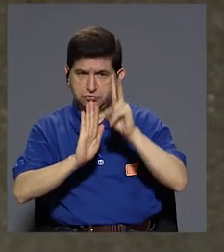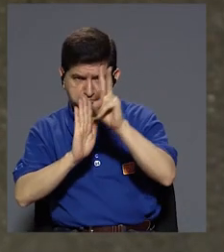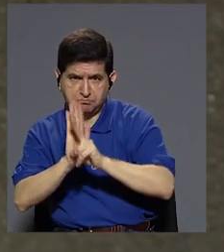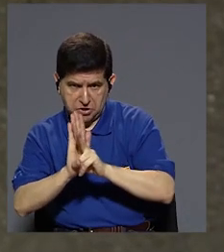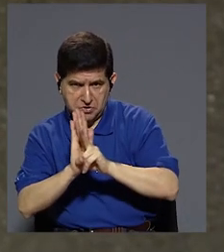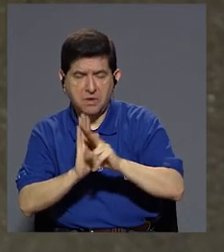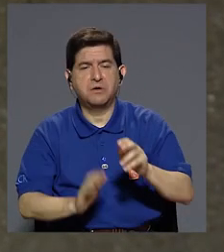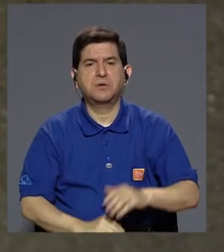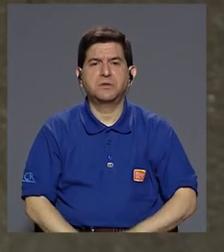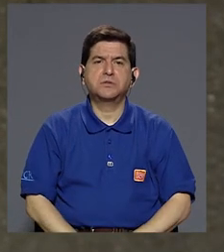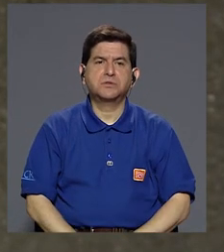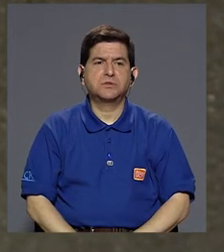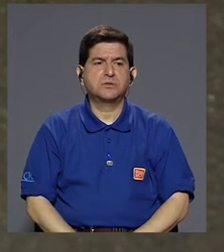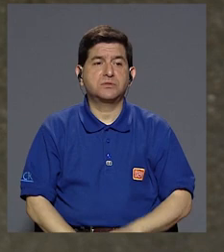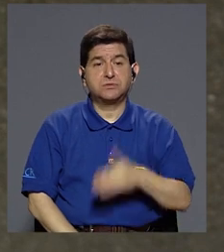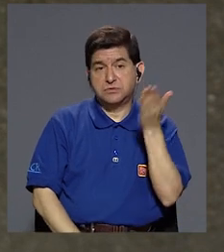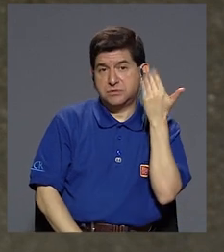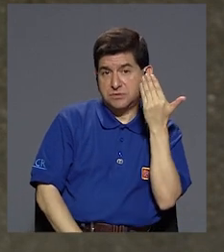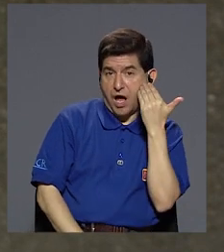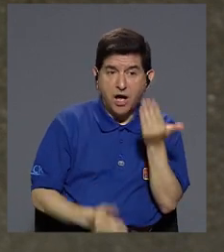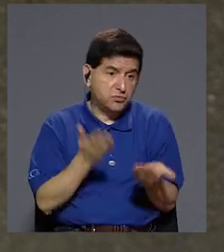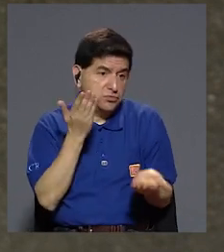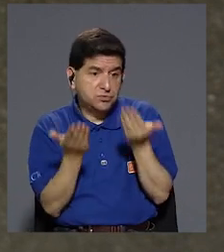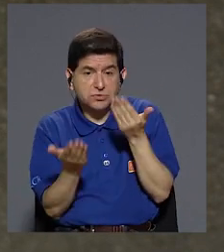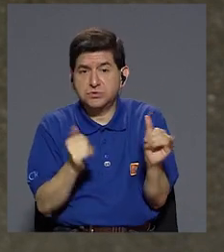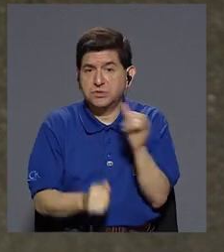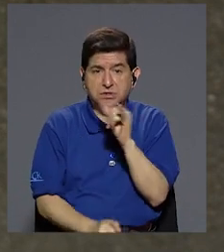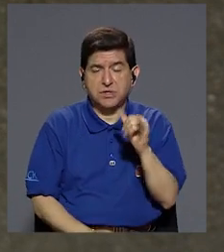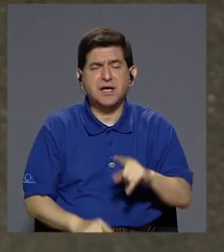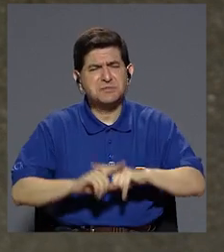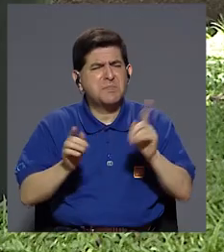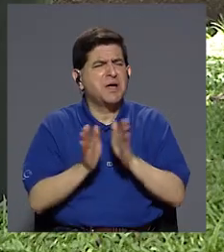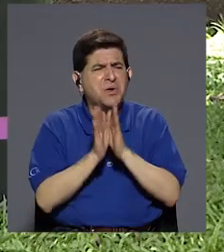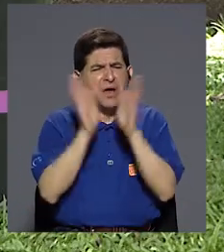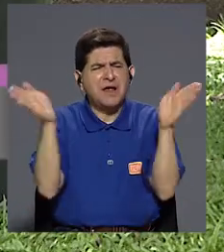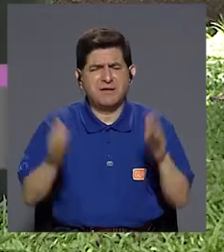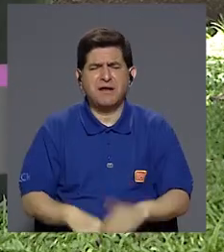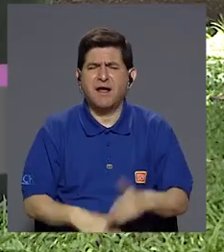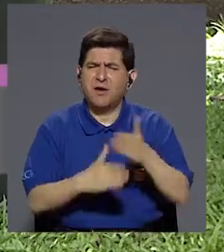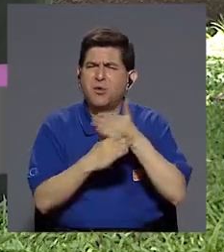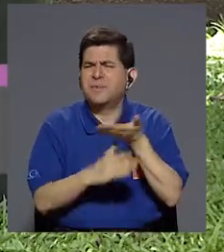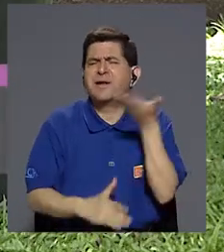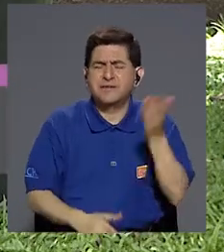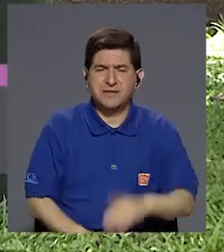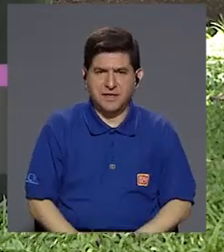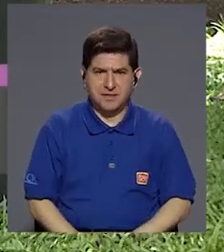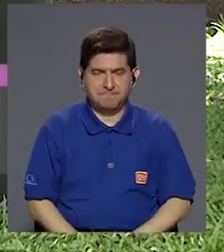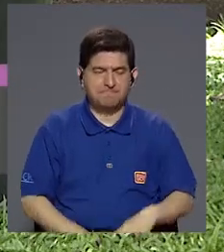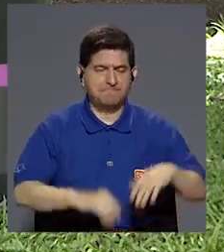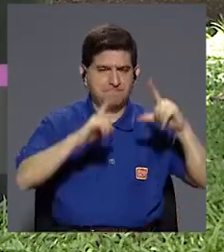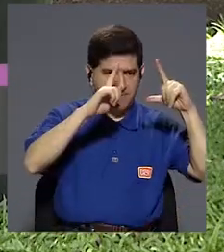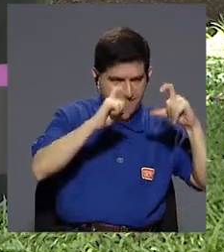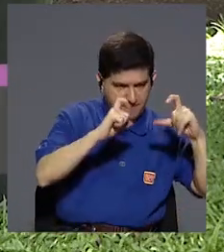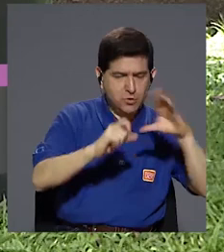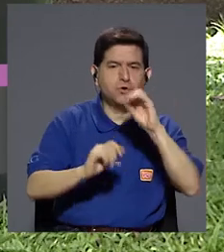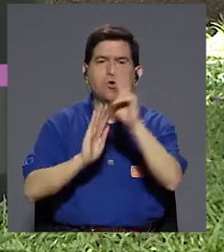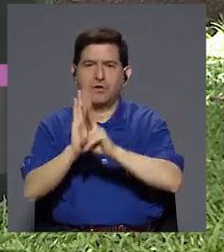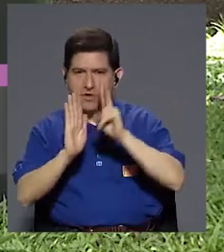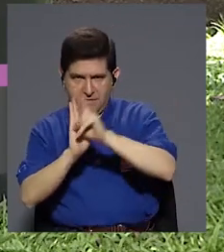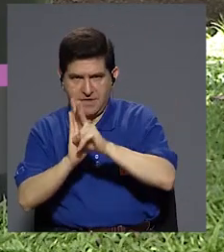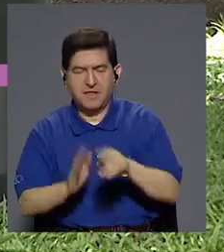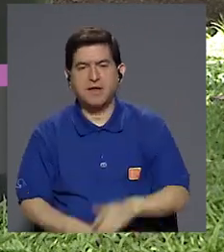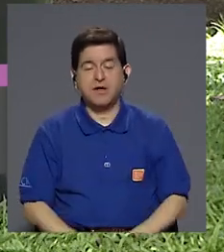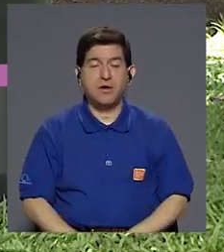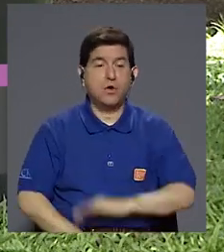videos, audio, de pronto también se puede compartir, pero en general se comparten mucho lo que es fotografía y mucho video